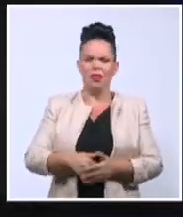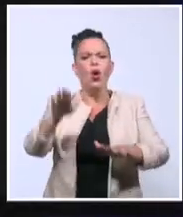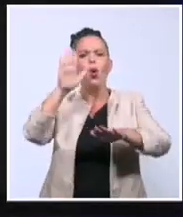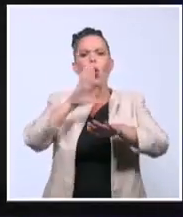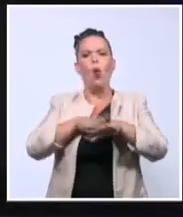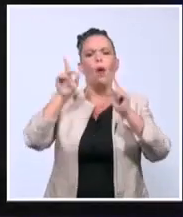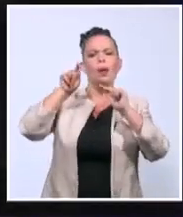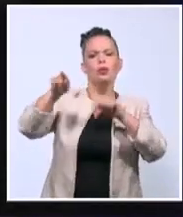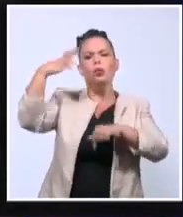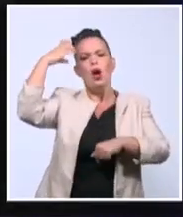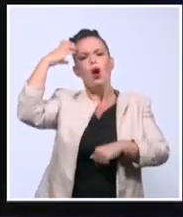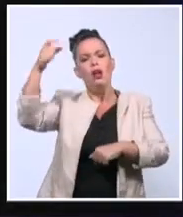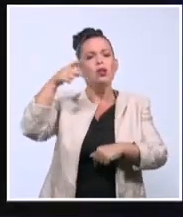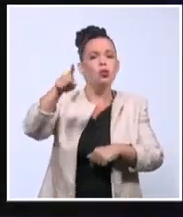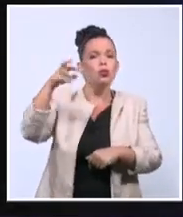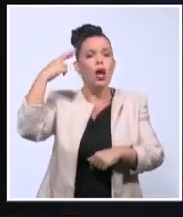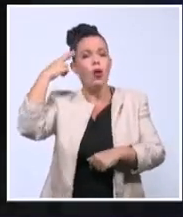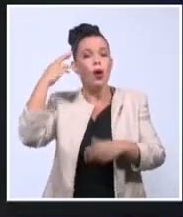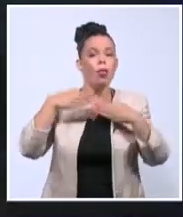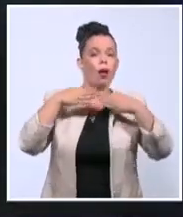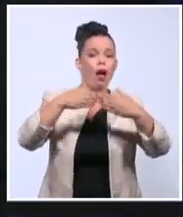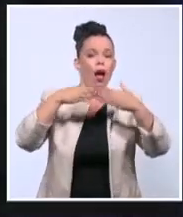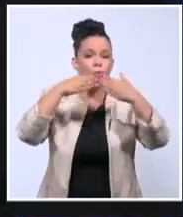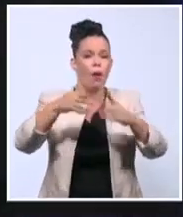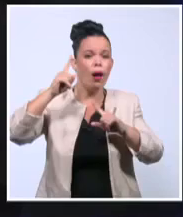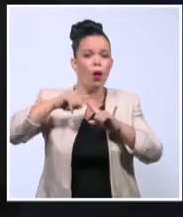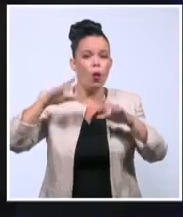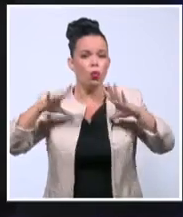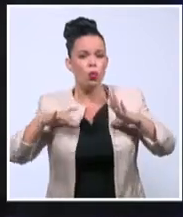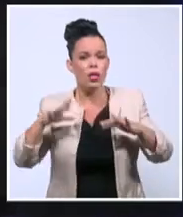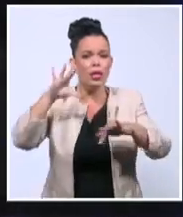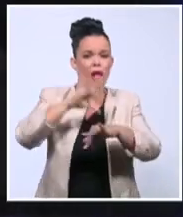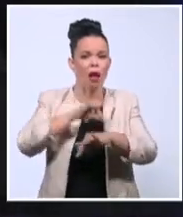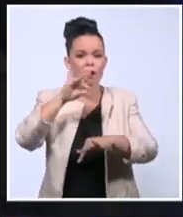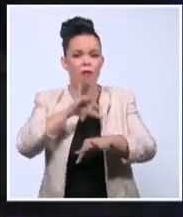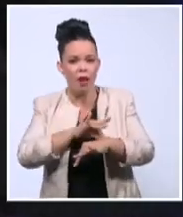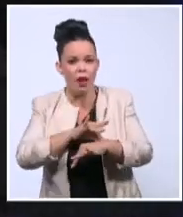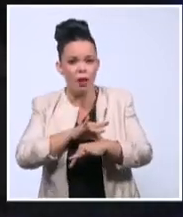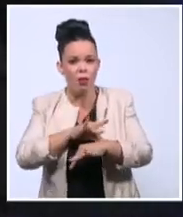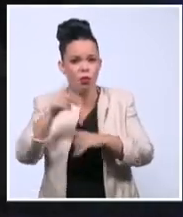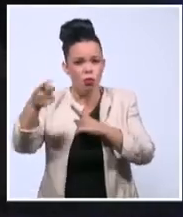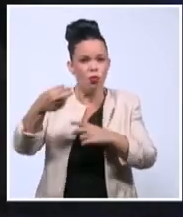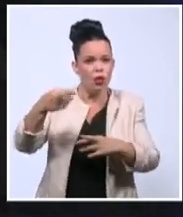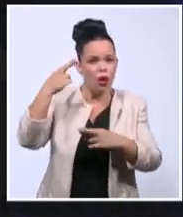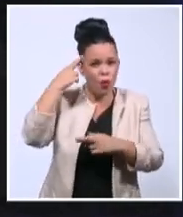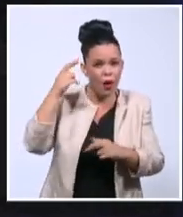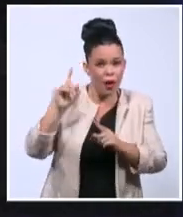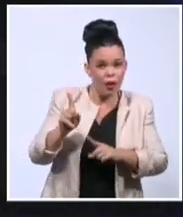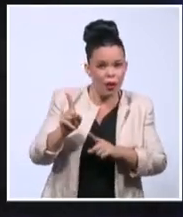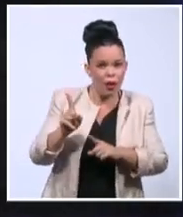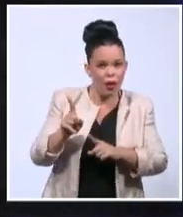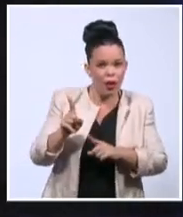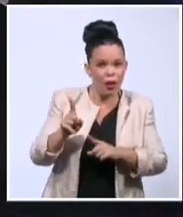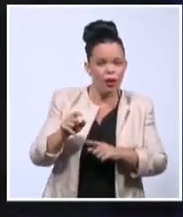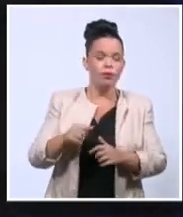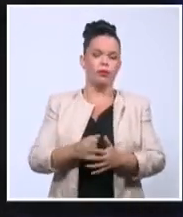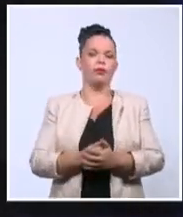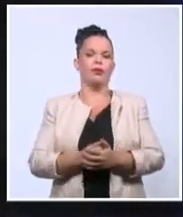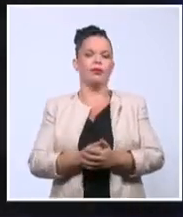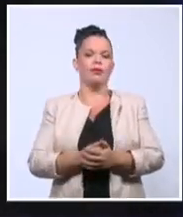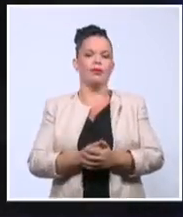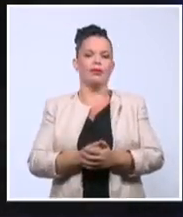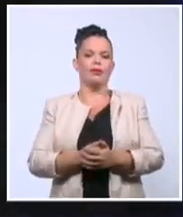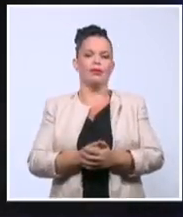barco aquel, ¿te acuerdas el barco aquel inglés que tú dejaste entrar? ¿Te acuerdas? A esos turistas que entrar. Para que se entienda, es por el barco inglés. Por eso